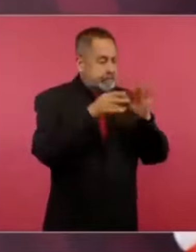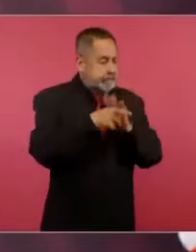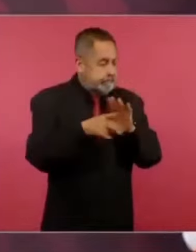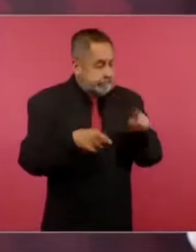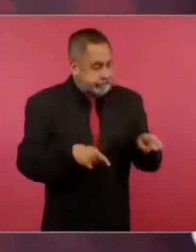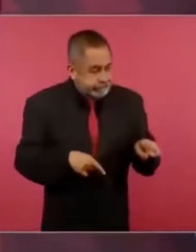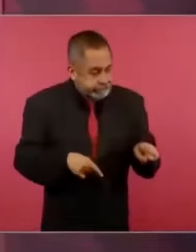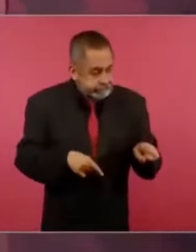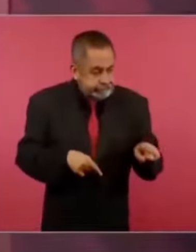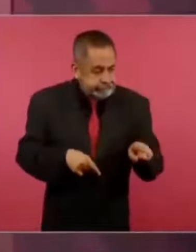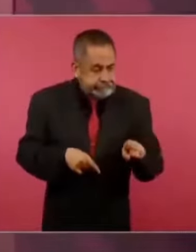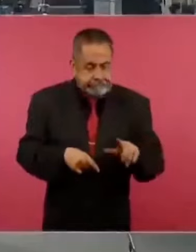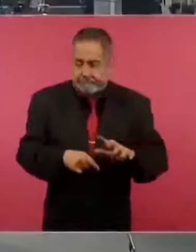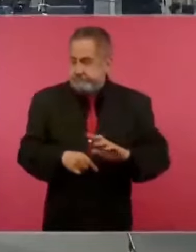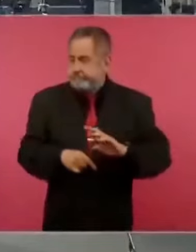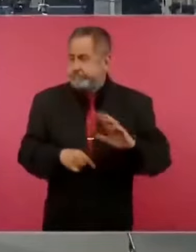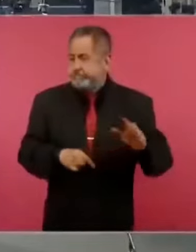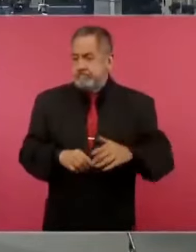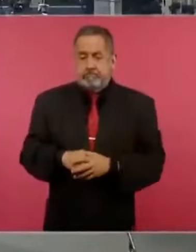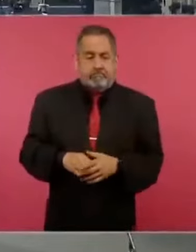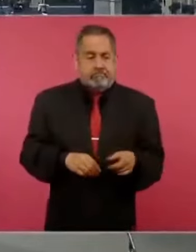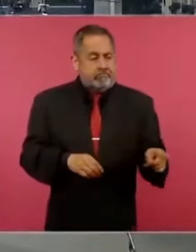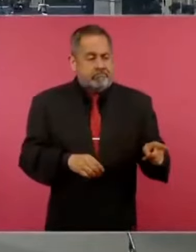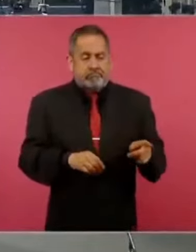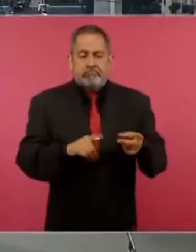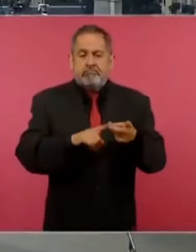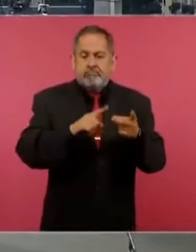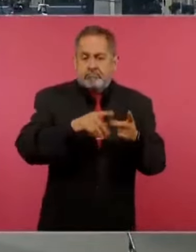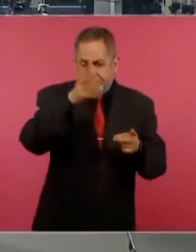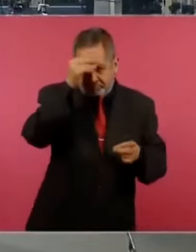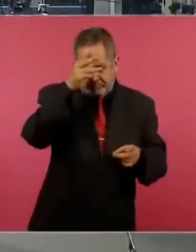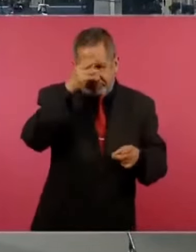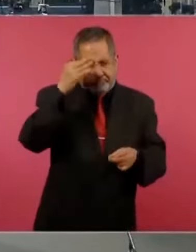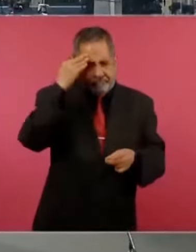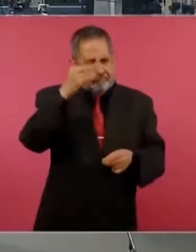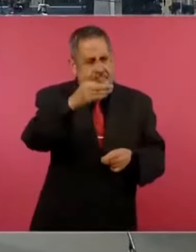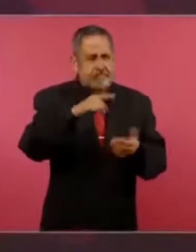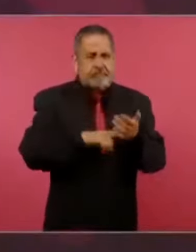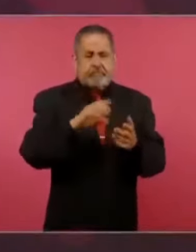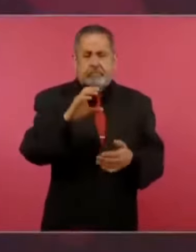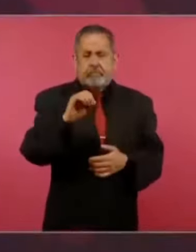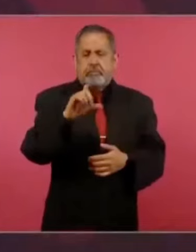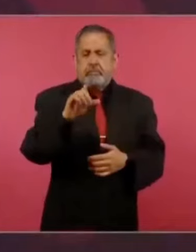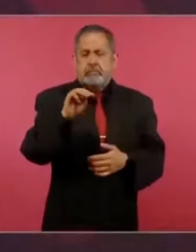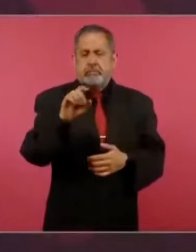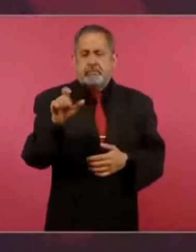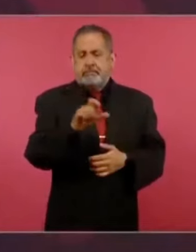formados en el Colegio de México,